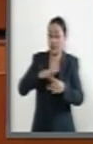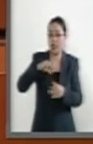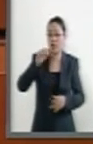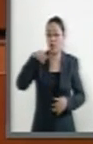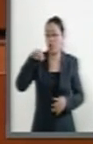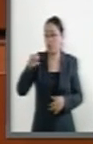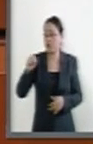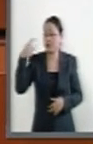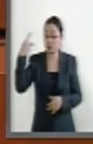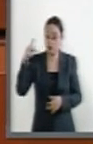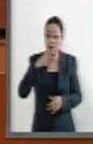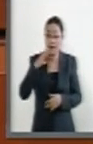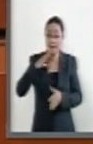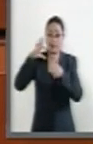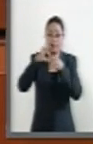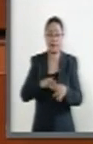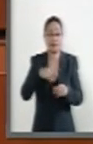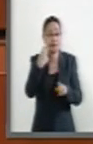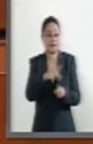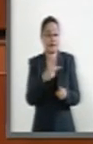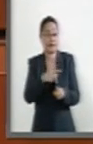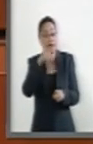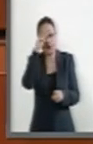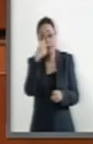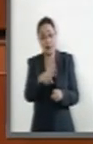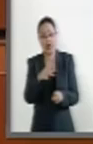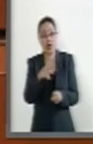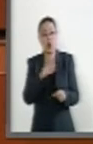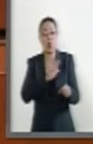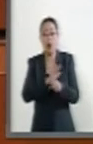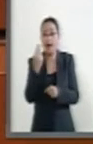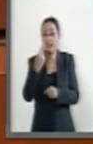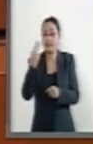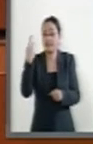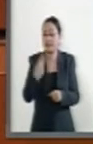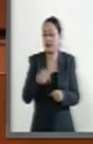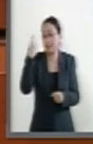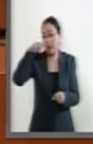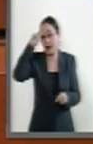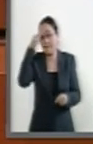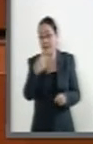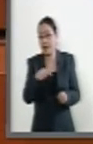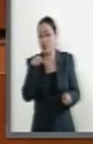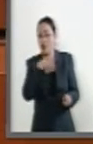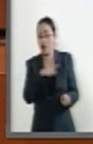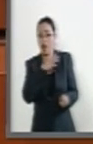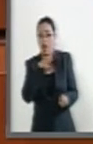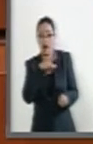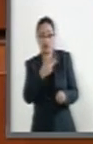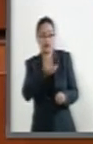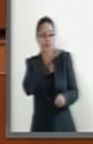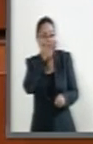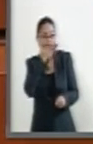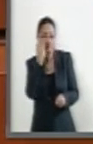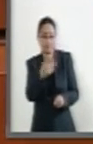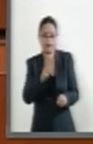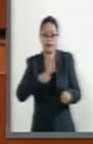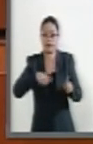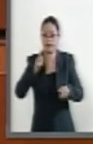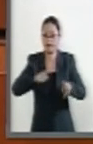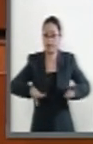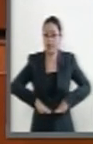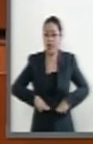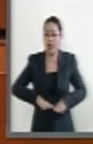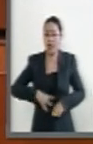Mundial de la Salud, así como desarrollar las que se requieran en el país de acuerdo con nuestras propias características